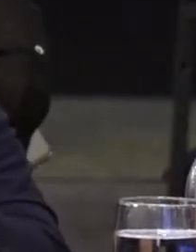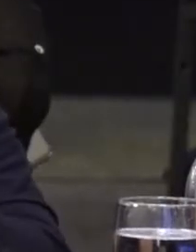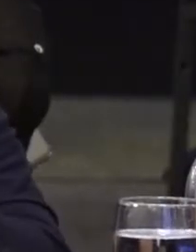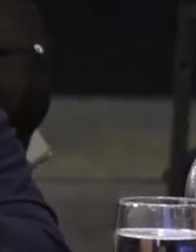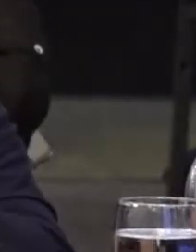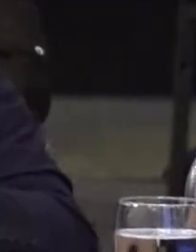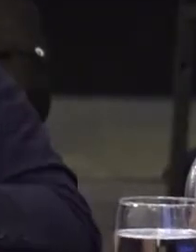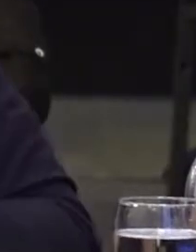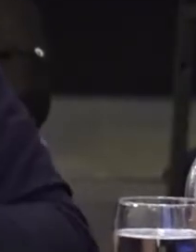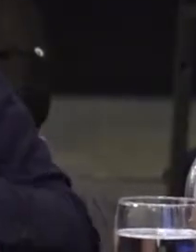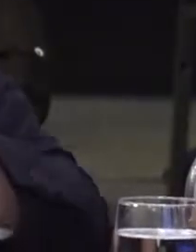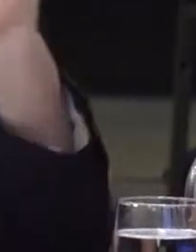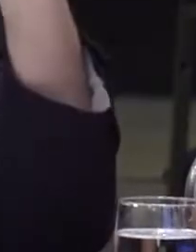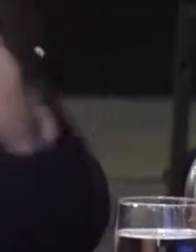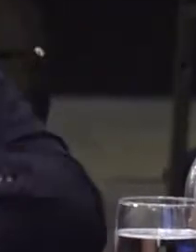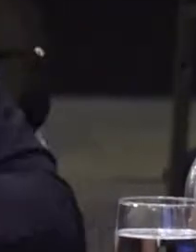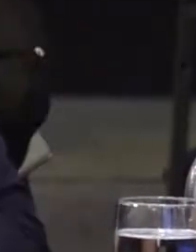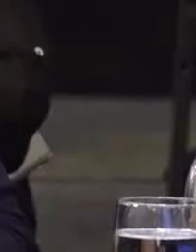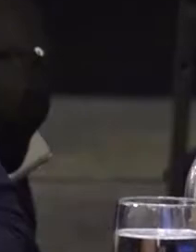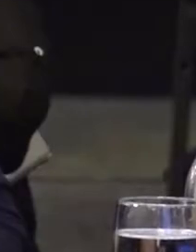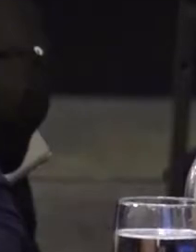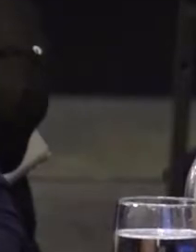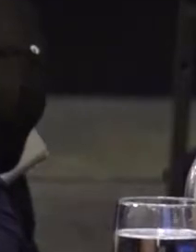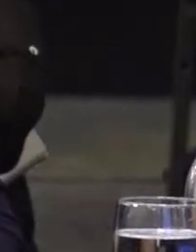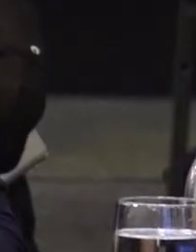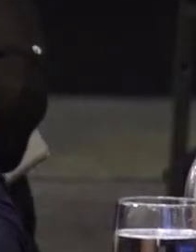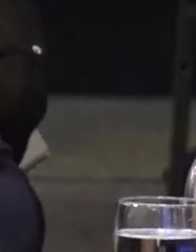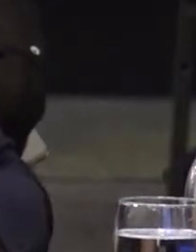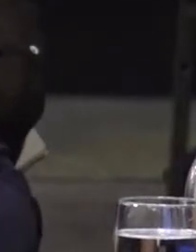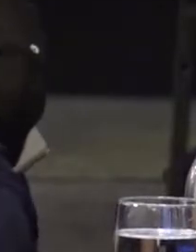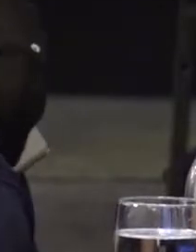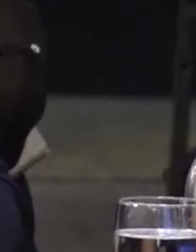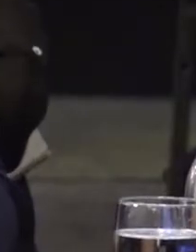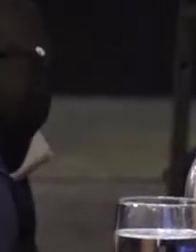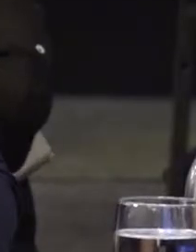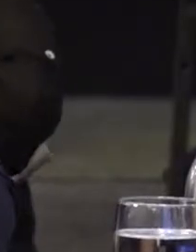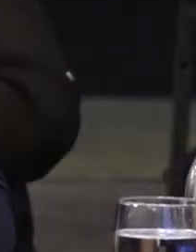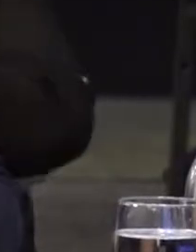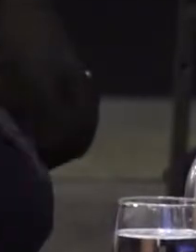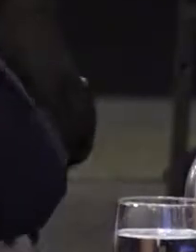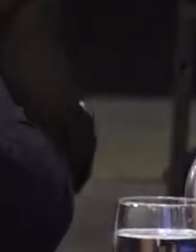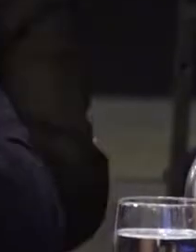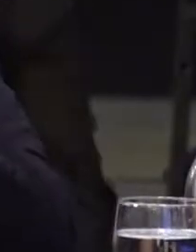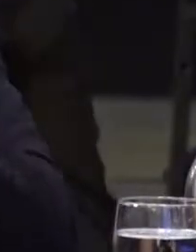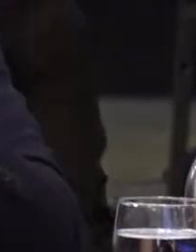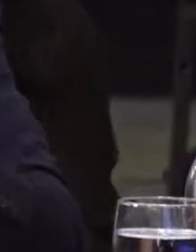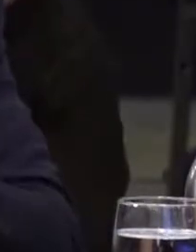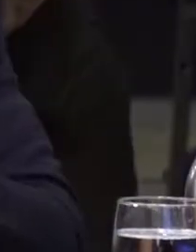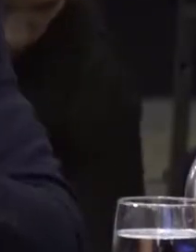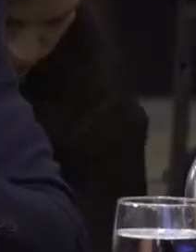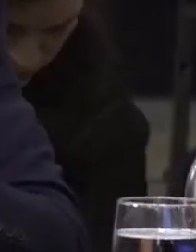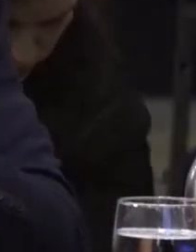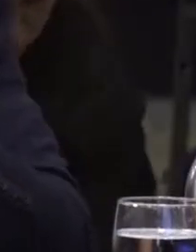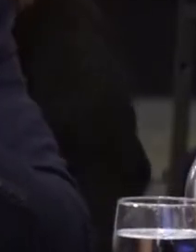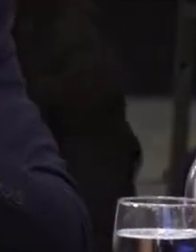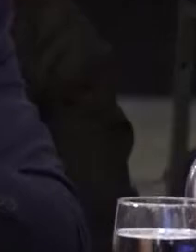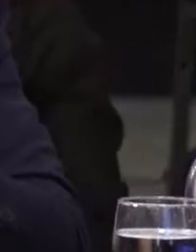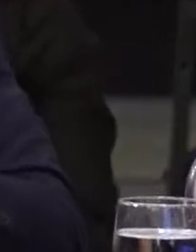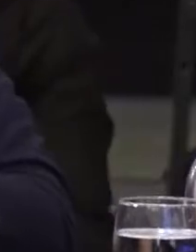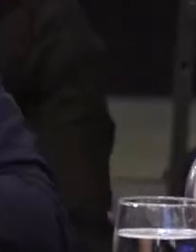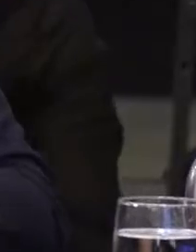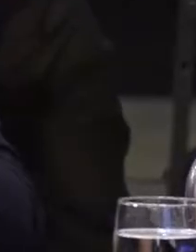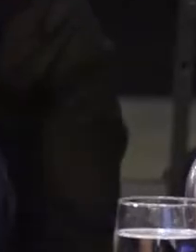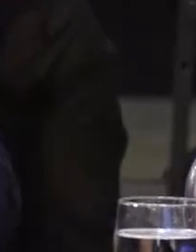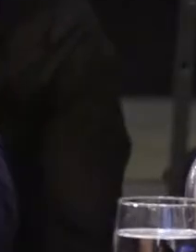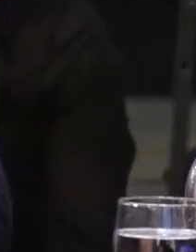respuesta. Y así como Elizabeth, muchas personas con discapacidad, adultos mayores están sufriendo, están padeciendo este sufrimiento.